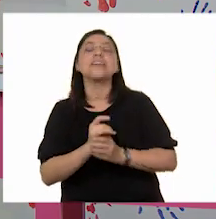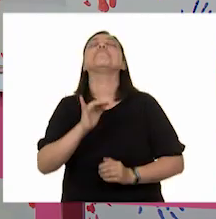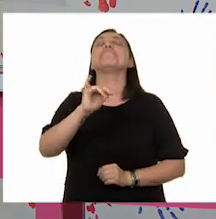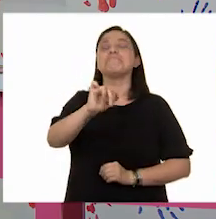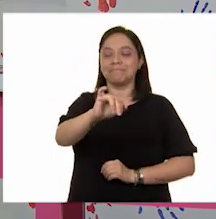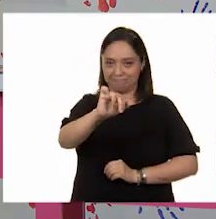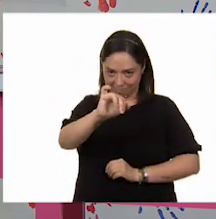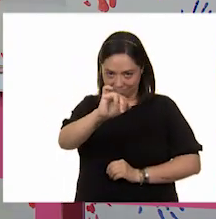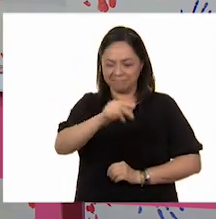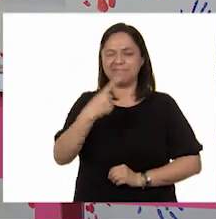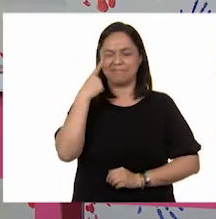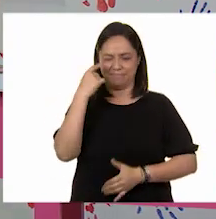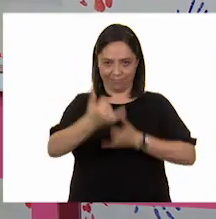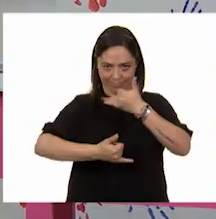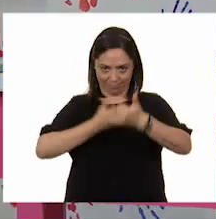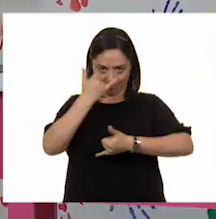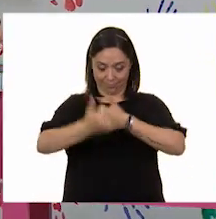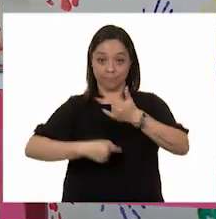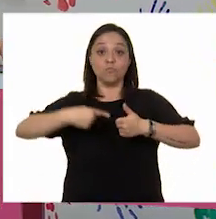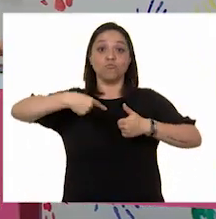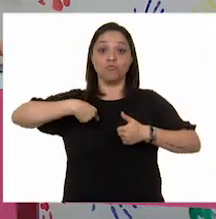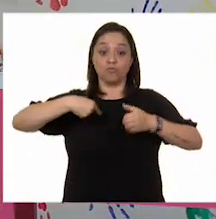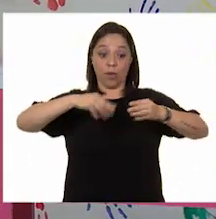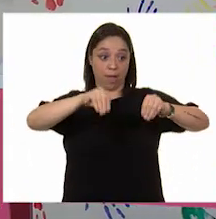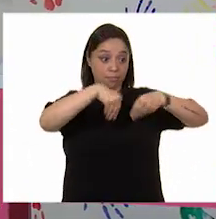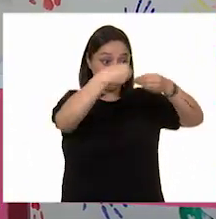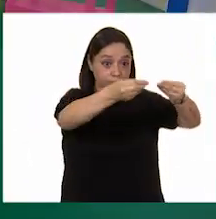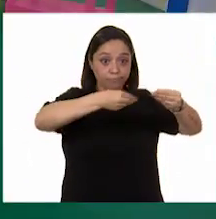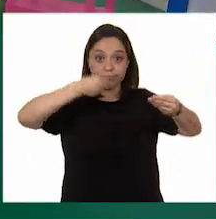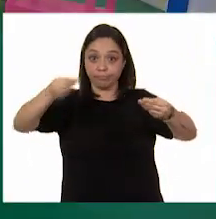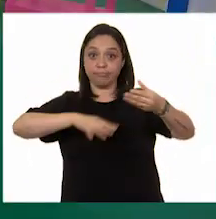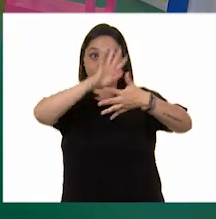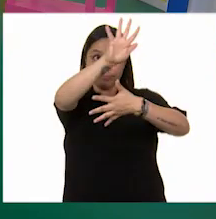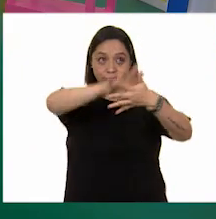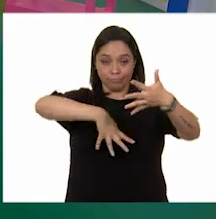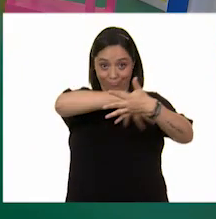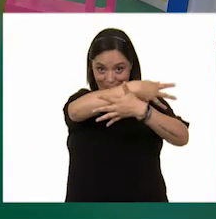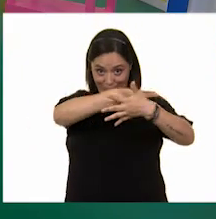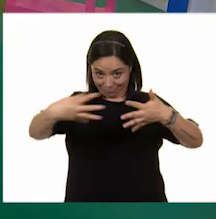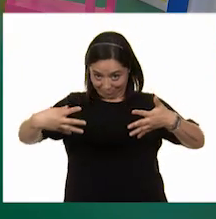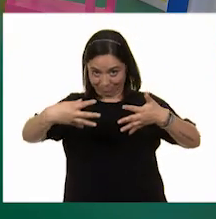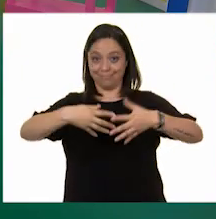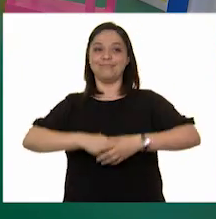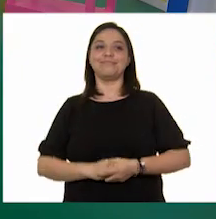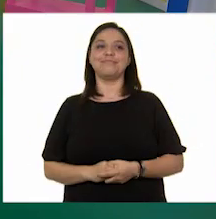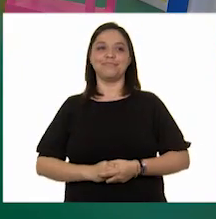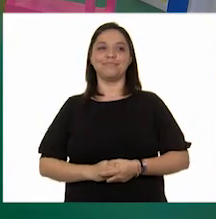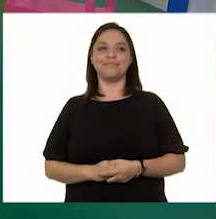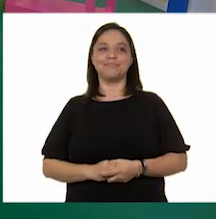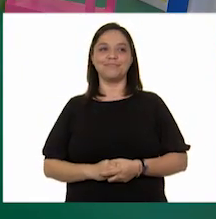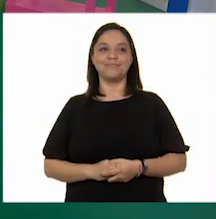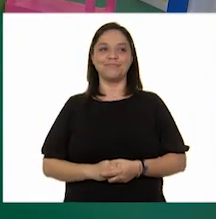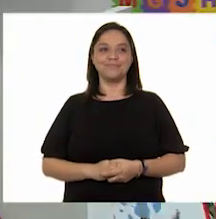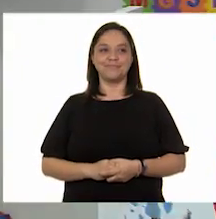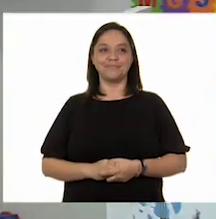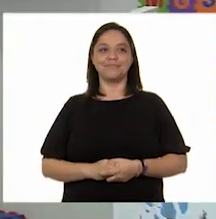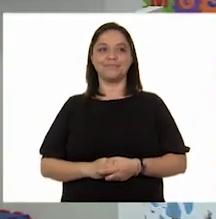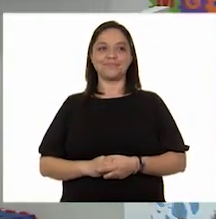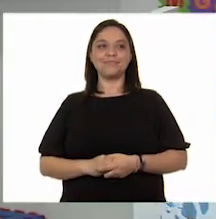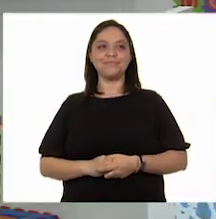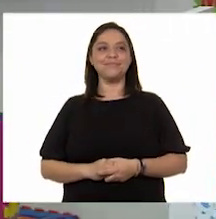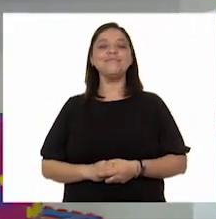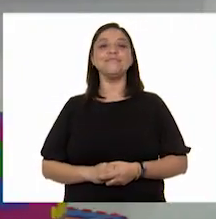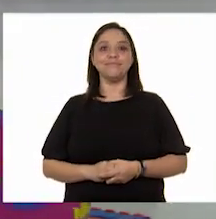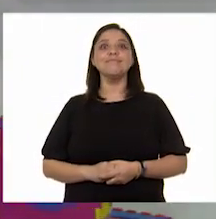entonces. Les voy a pasar sus tableros. Panchito, ya lo tienes ahí. Mira, Erick, te paso tu tablero. Muchas gracias. Sí, yo aquí.